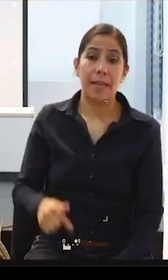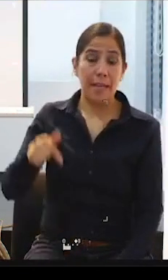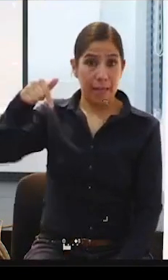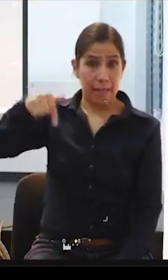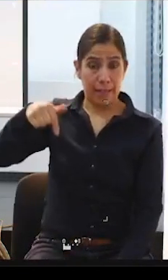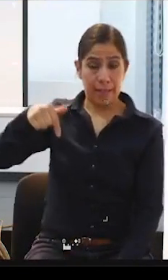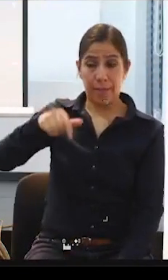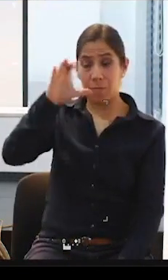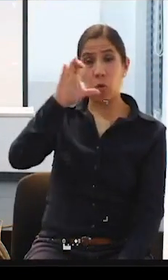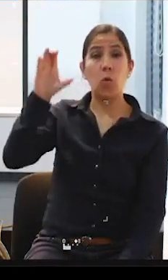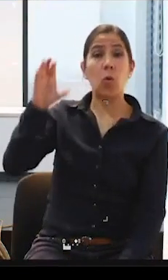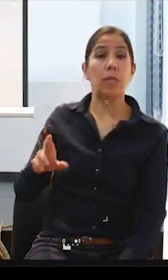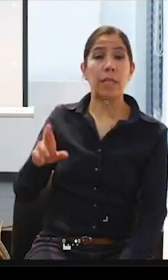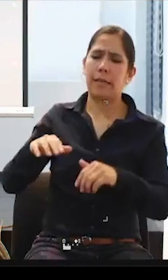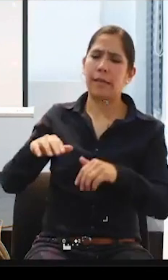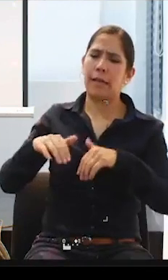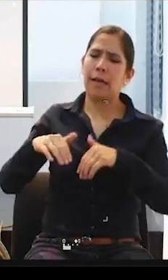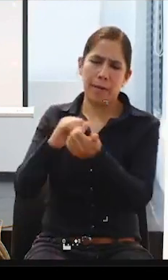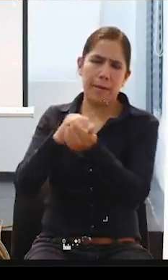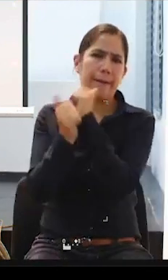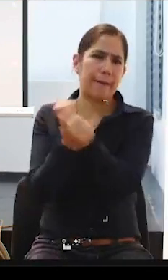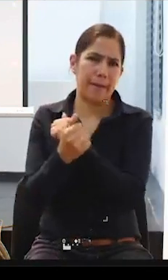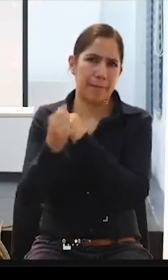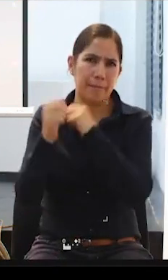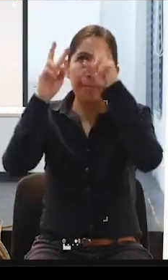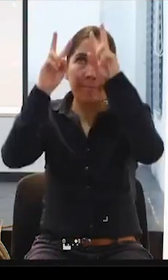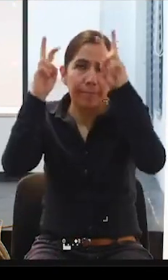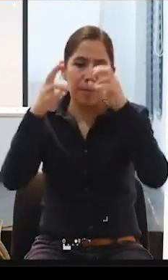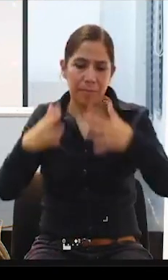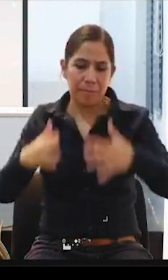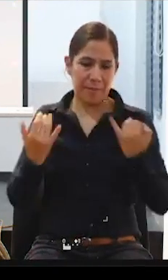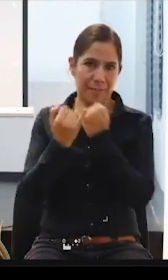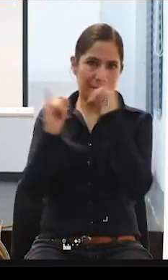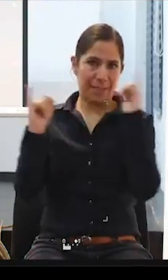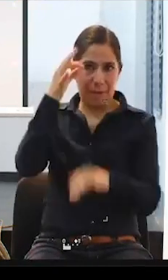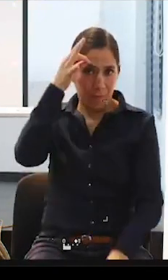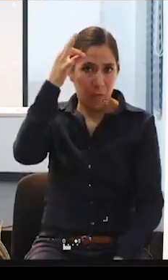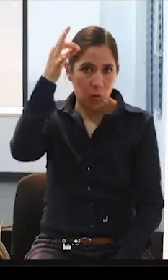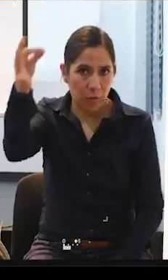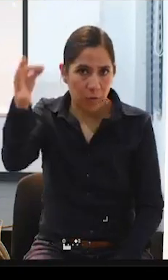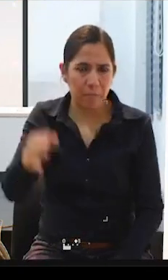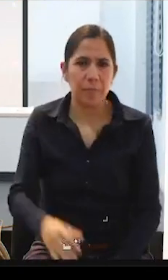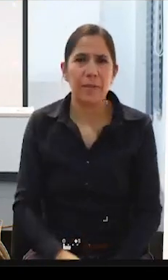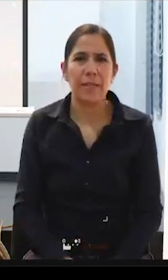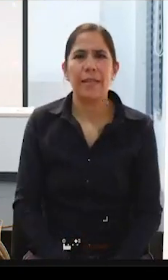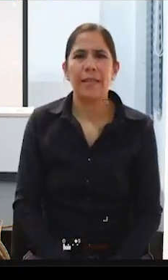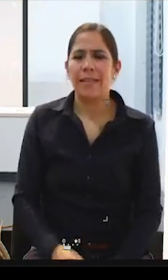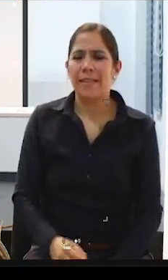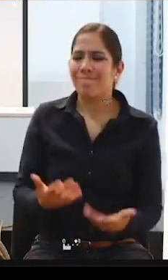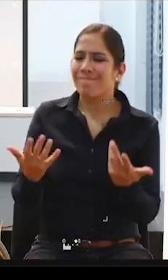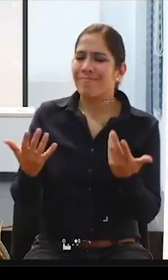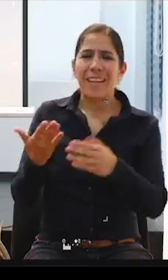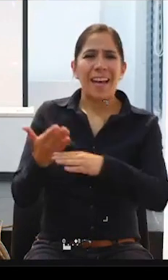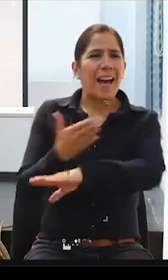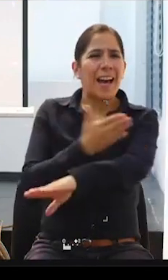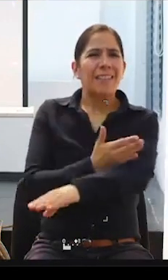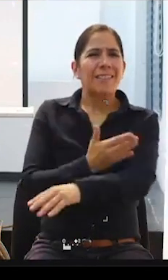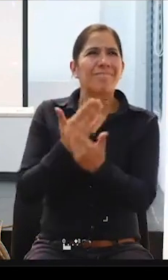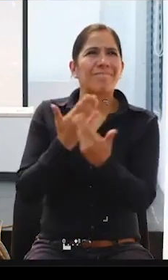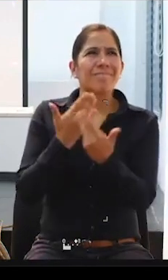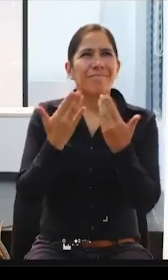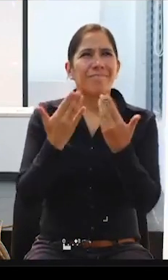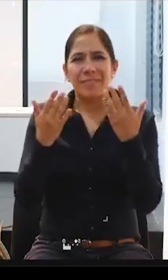la que es filosofía de vida independiente. Y ¿verdad? Siempre ese modelo muy marcado médico